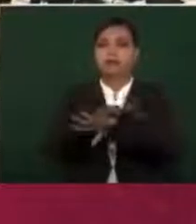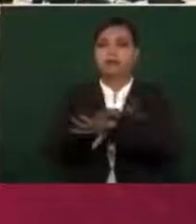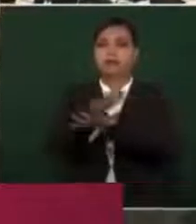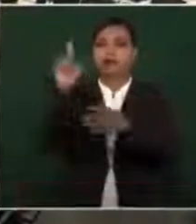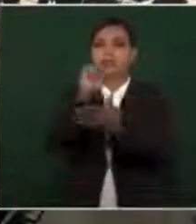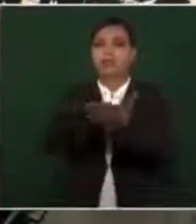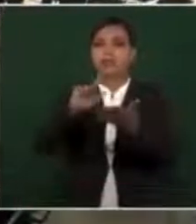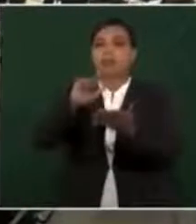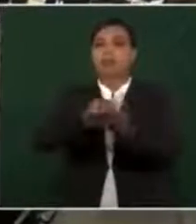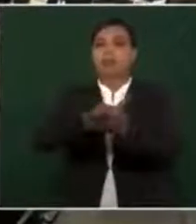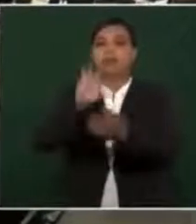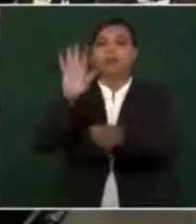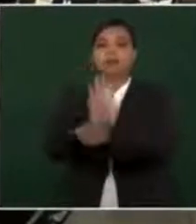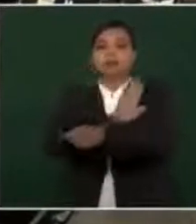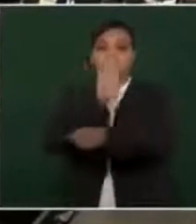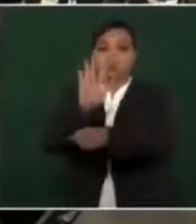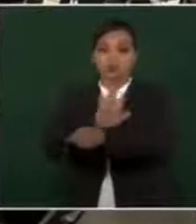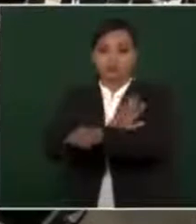eléctrica.